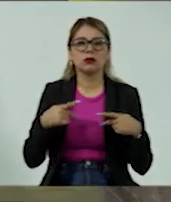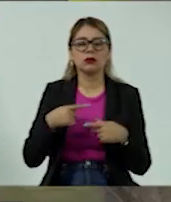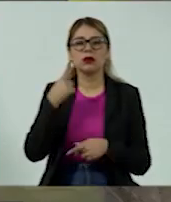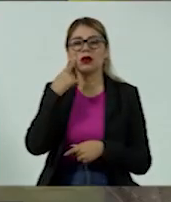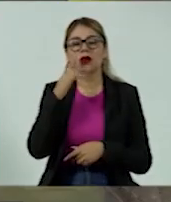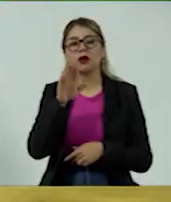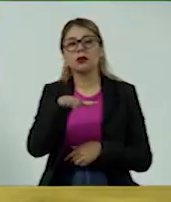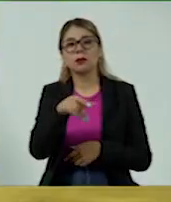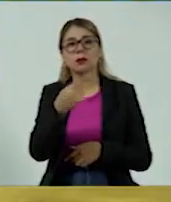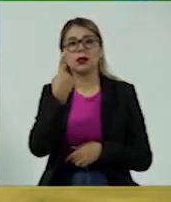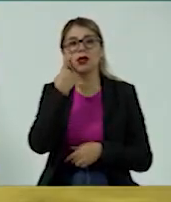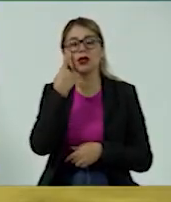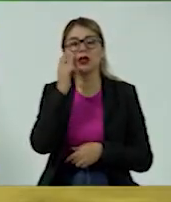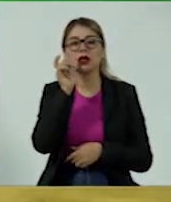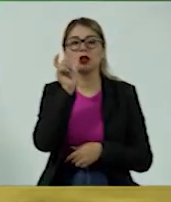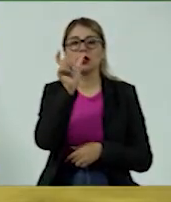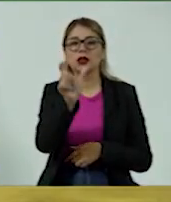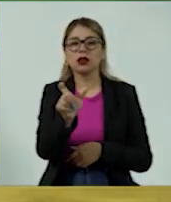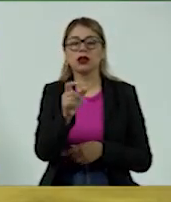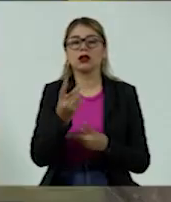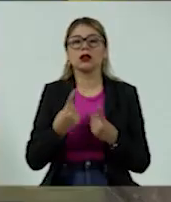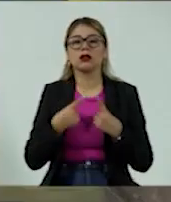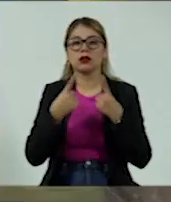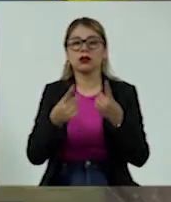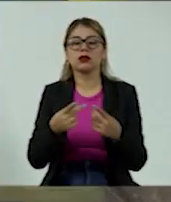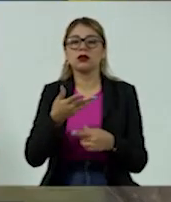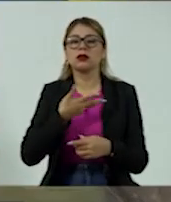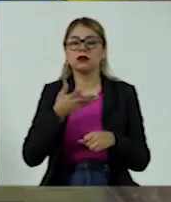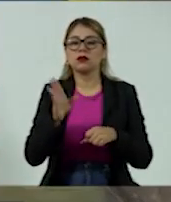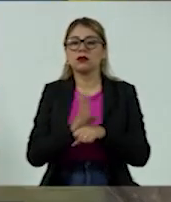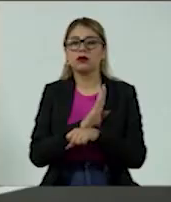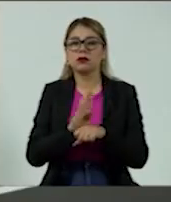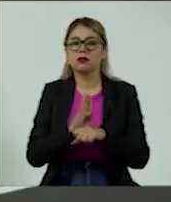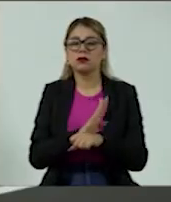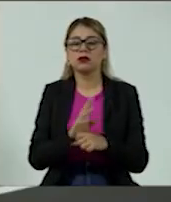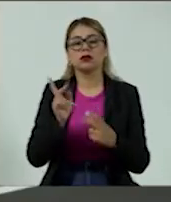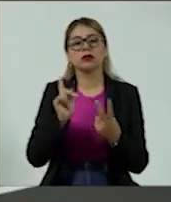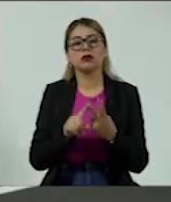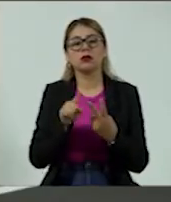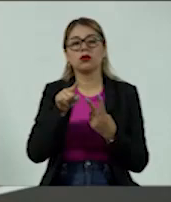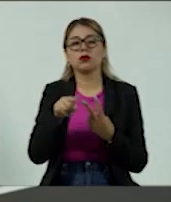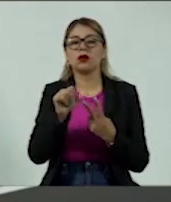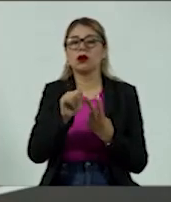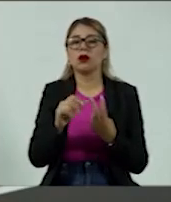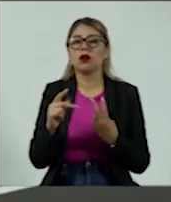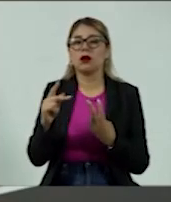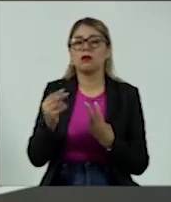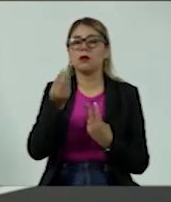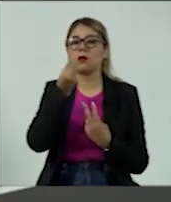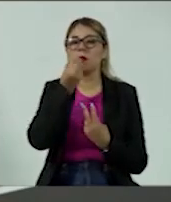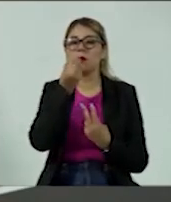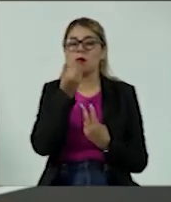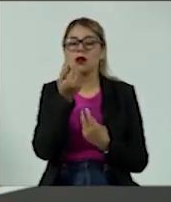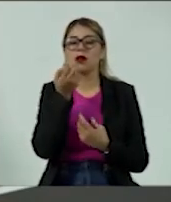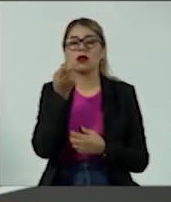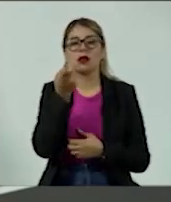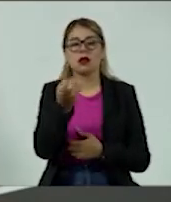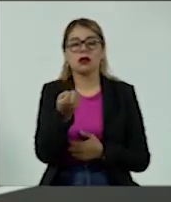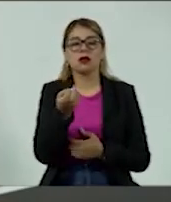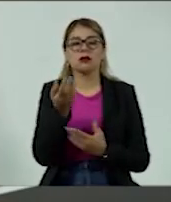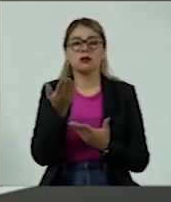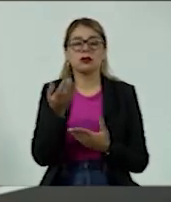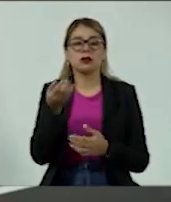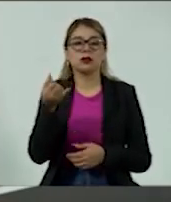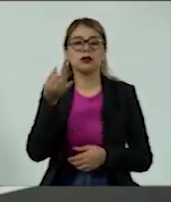tarjeta de crédito, esta tarjeta te ofrece beneficios, si tienes una aplicación de comida de esas que pides por el